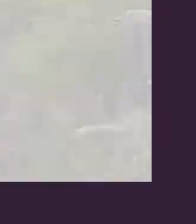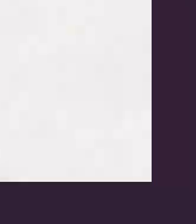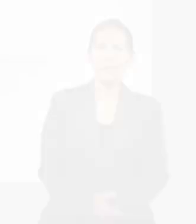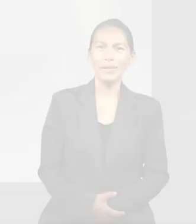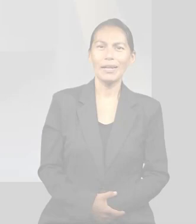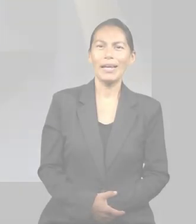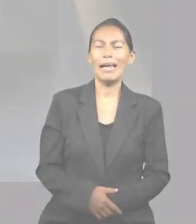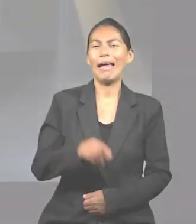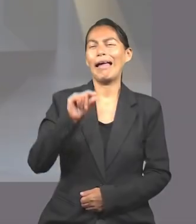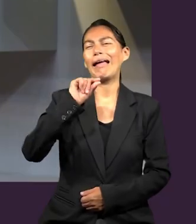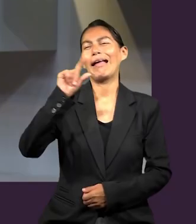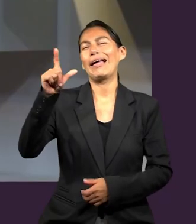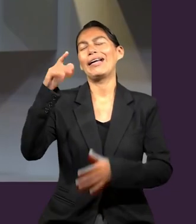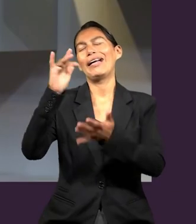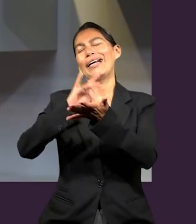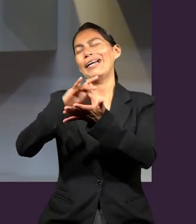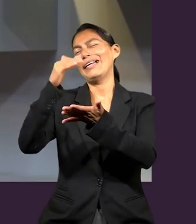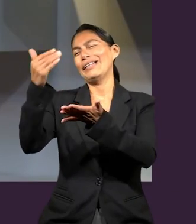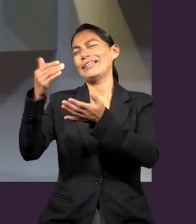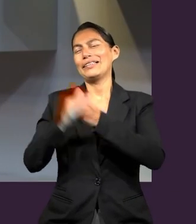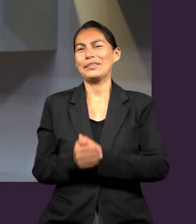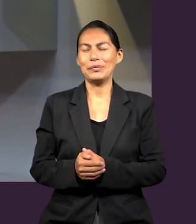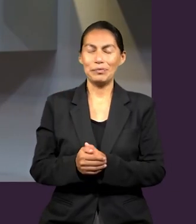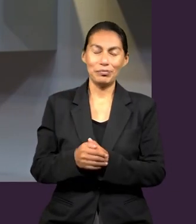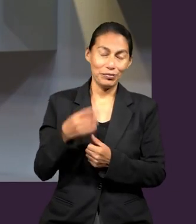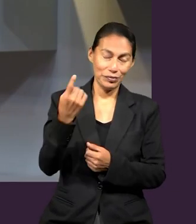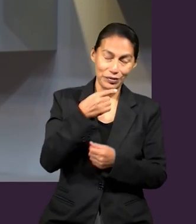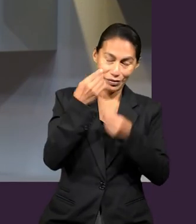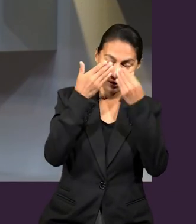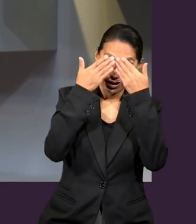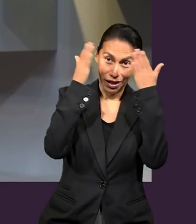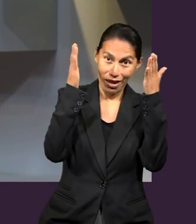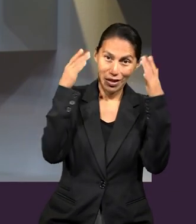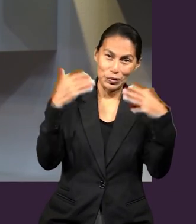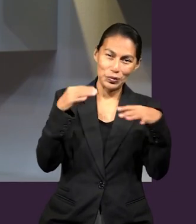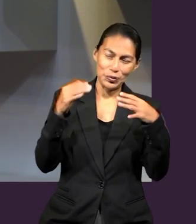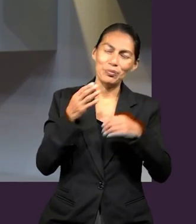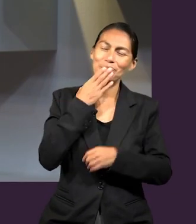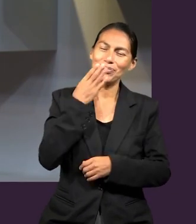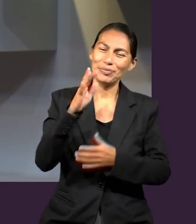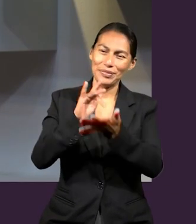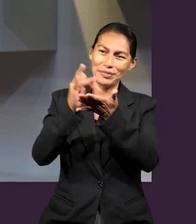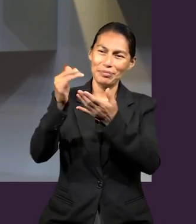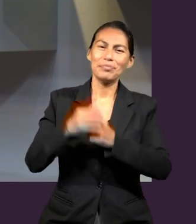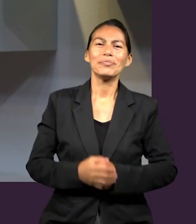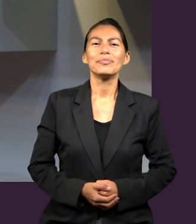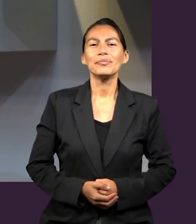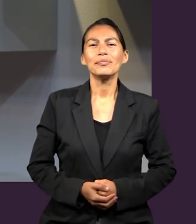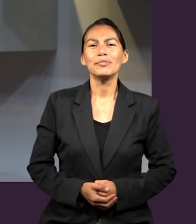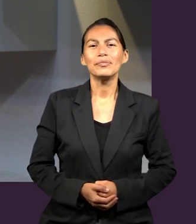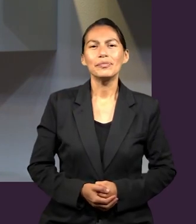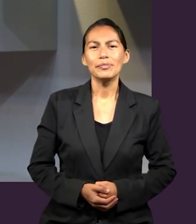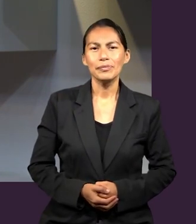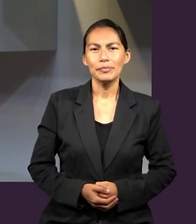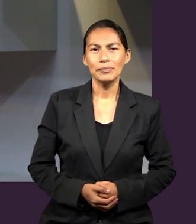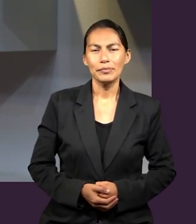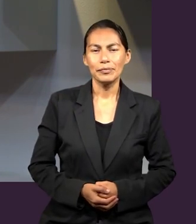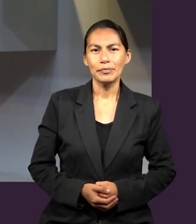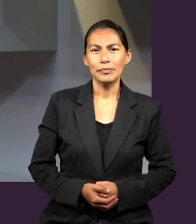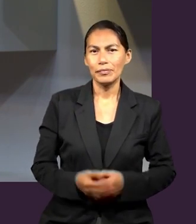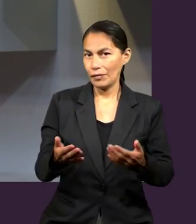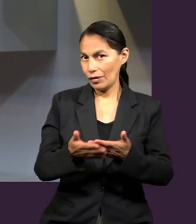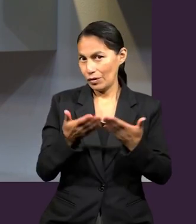No solamente somos Dios. expertos nuevamente por habernos aclarado este punto. Y